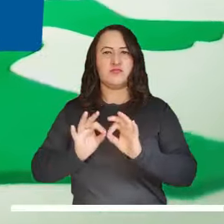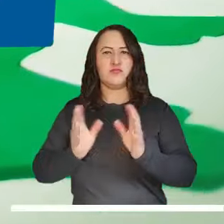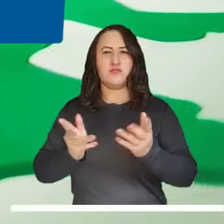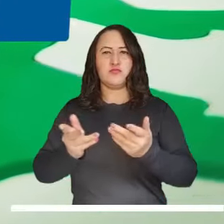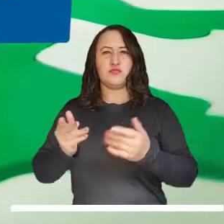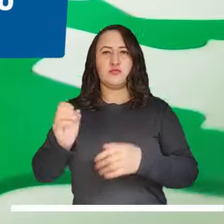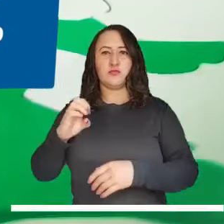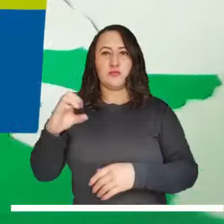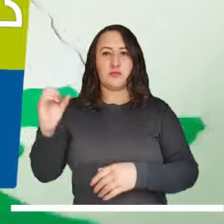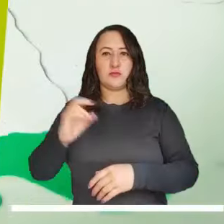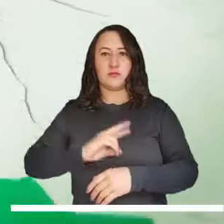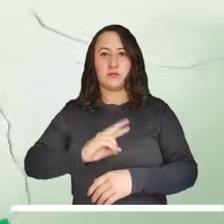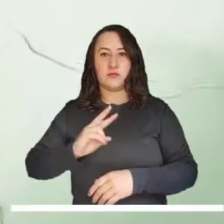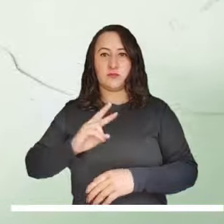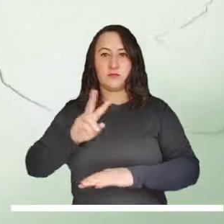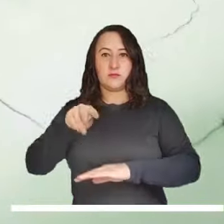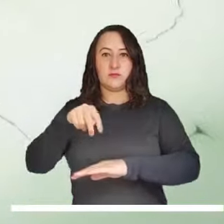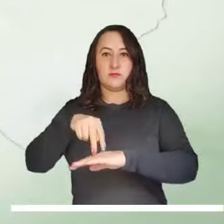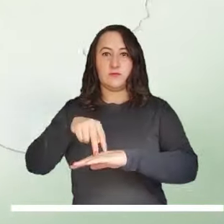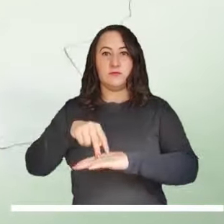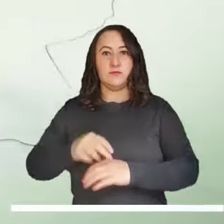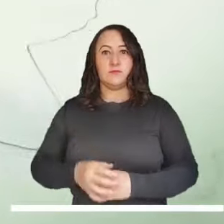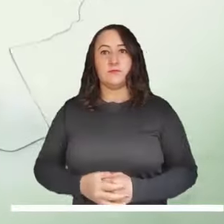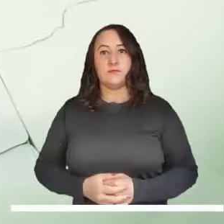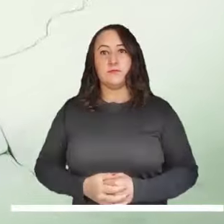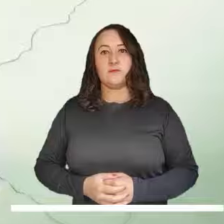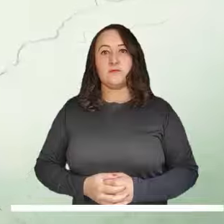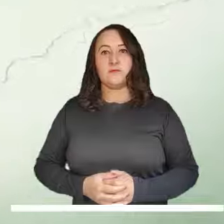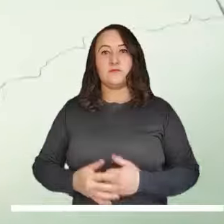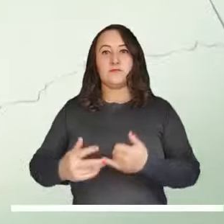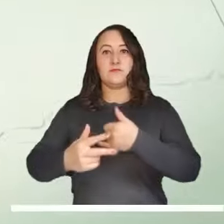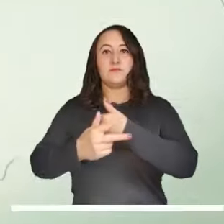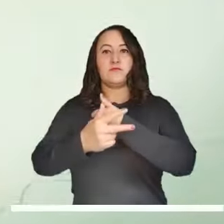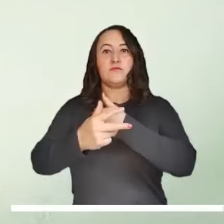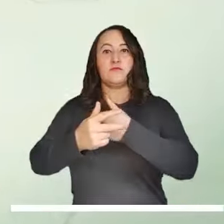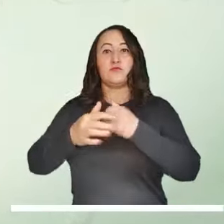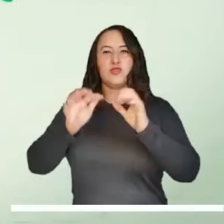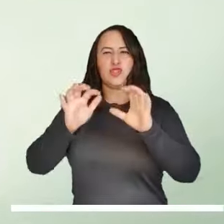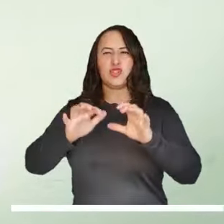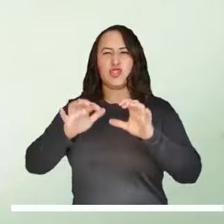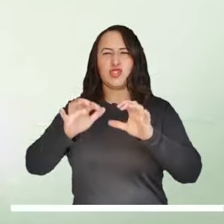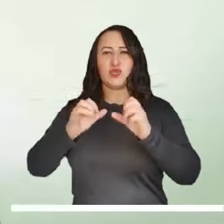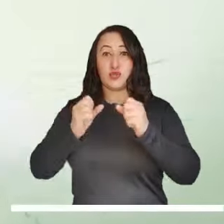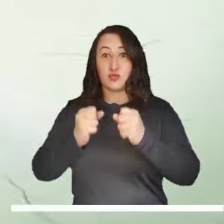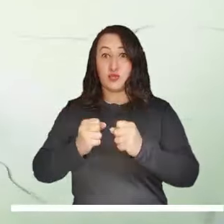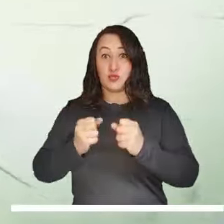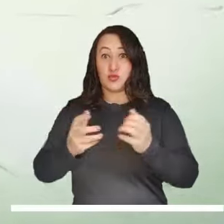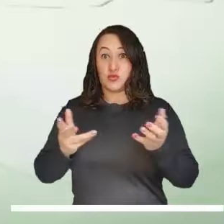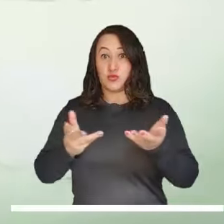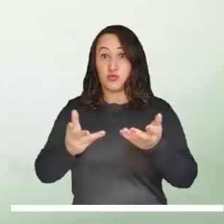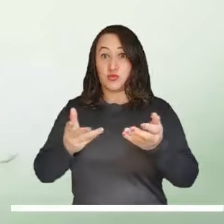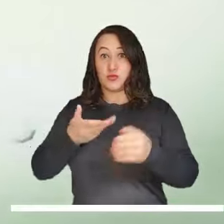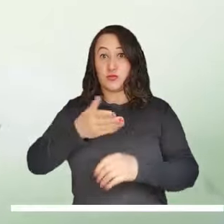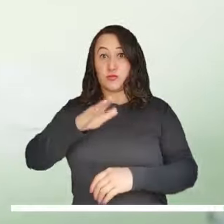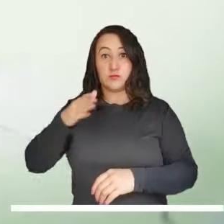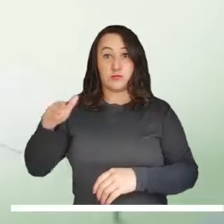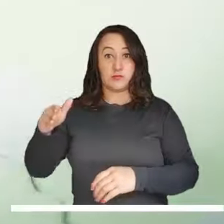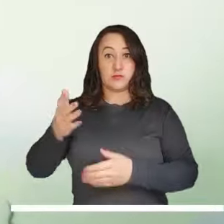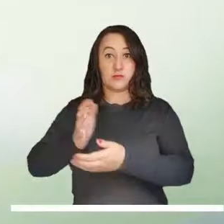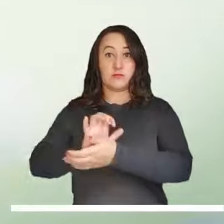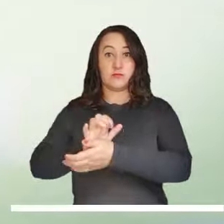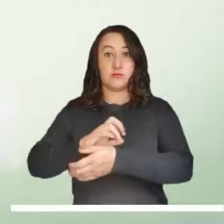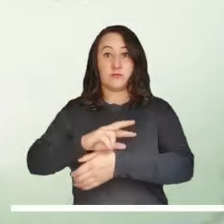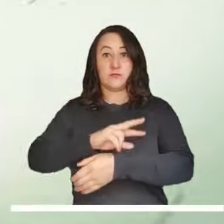en el occidente de Valle del Cauca y Nariño. Las precipitaciones andinas serían importantes y se concentrarían en